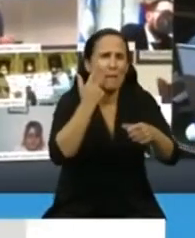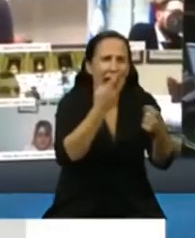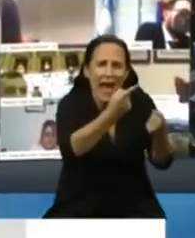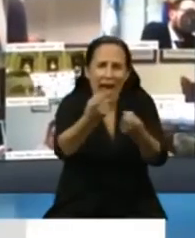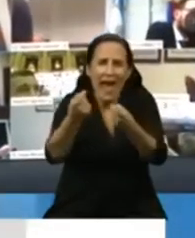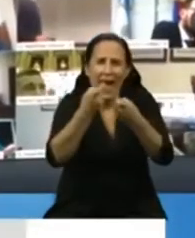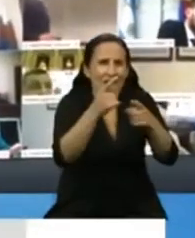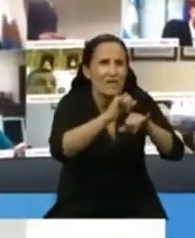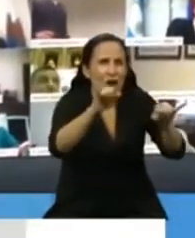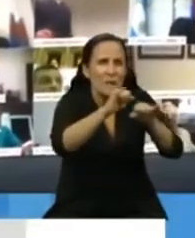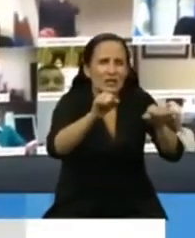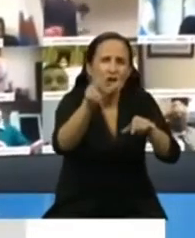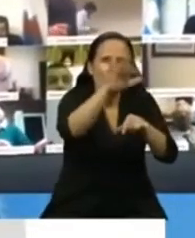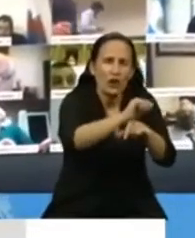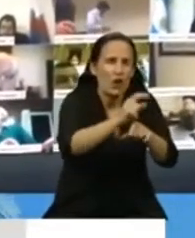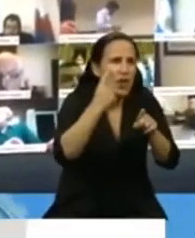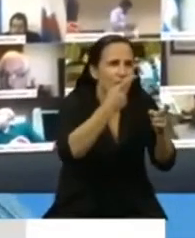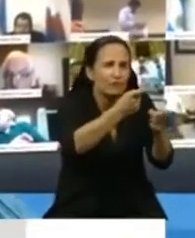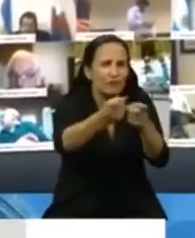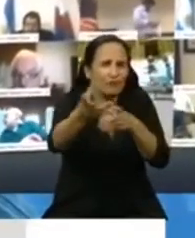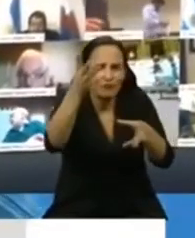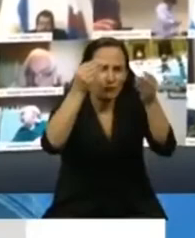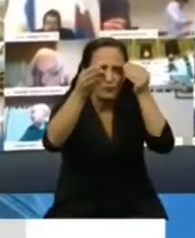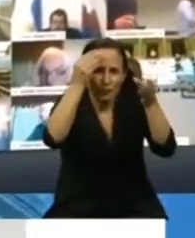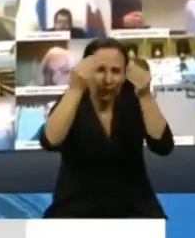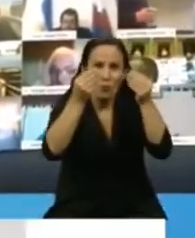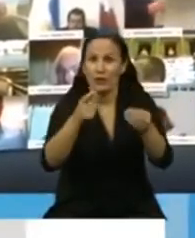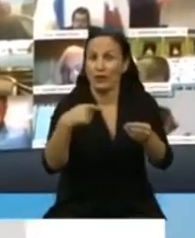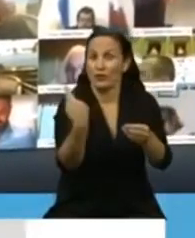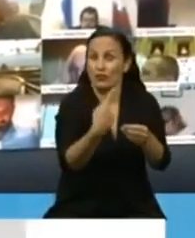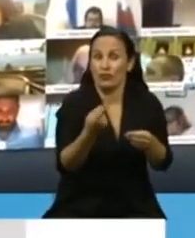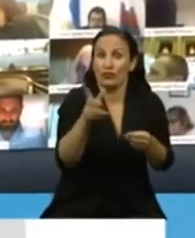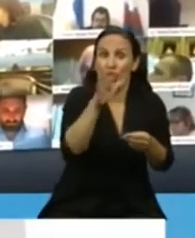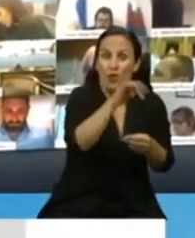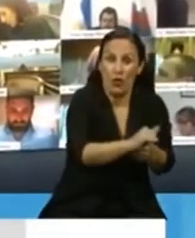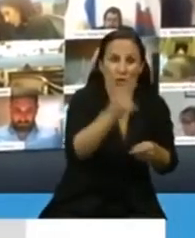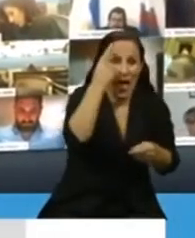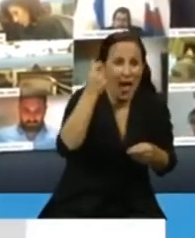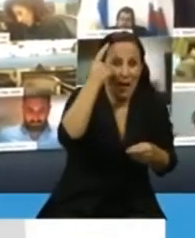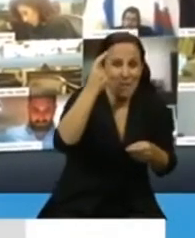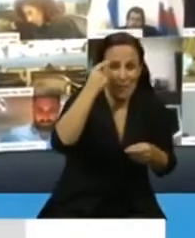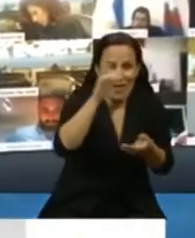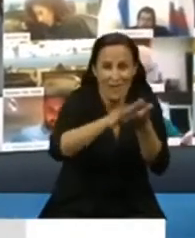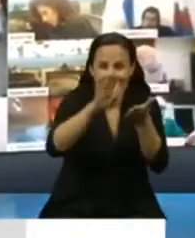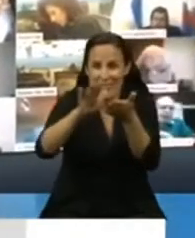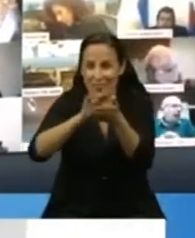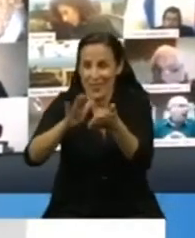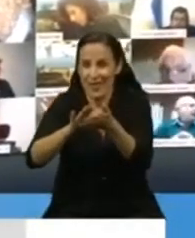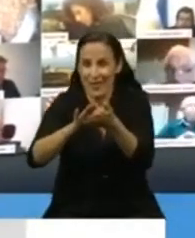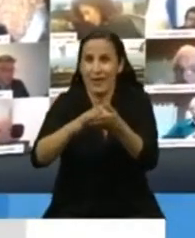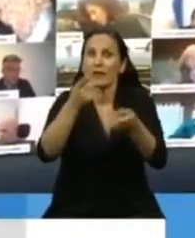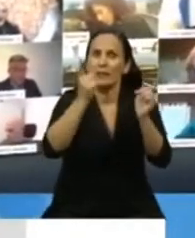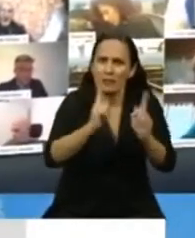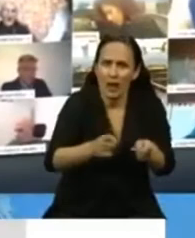de información que llega todos los días porque todos los días estamos aprendiendo y también preocupados.